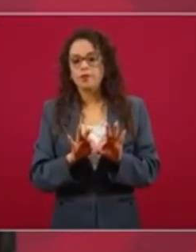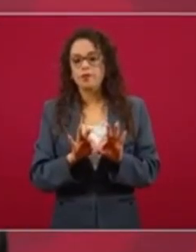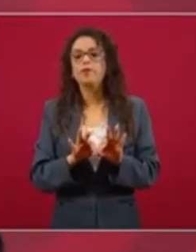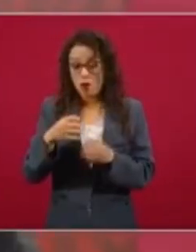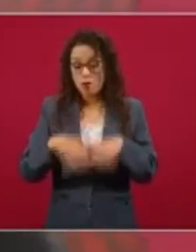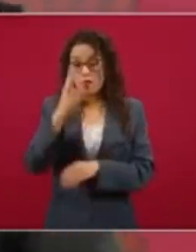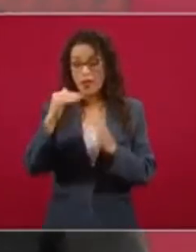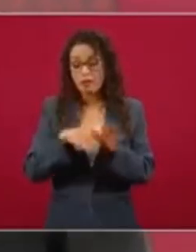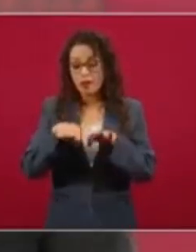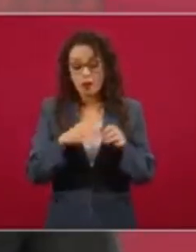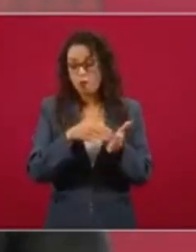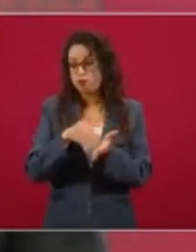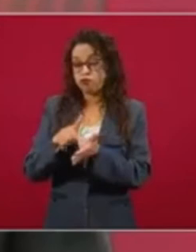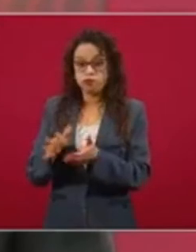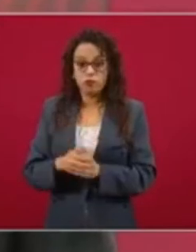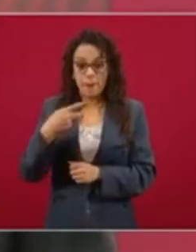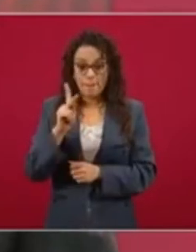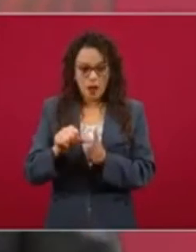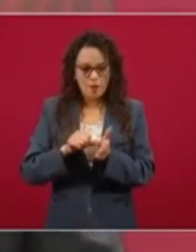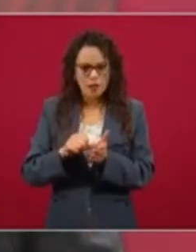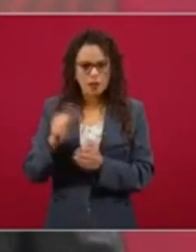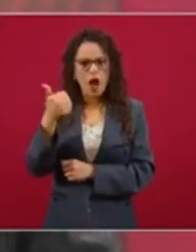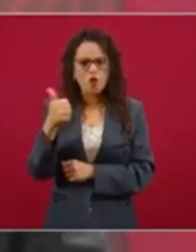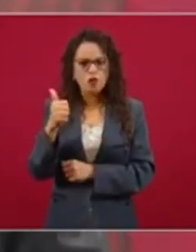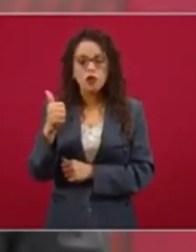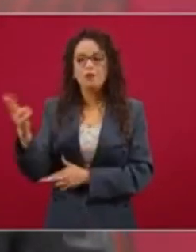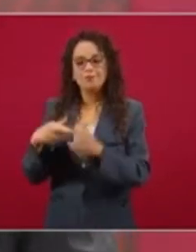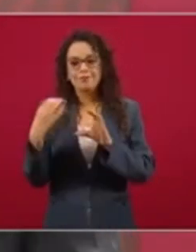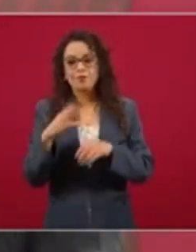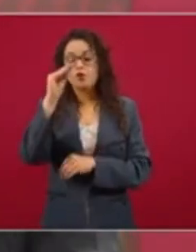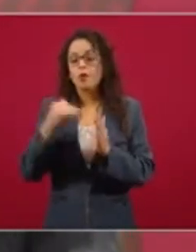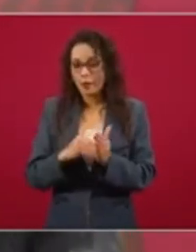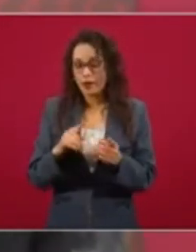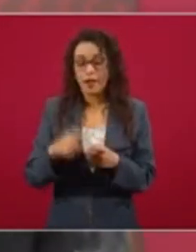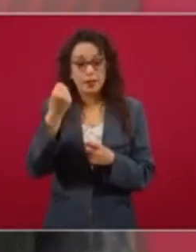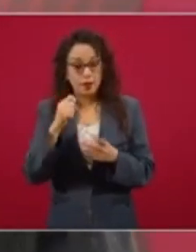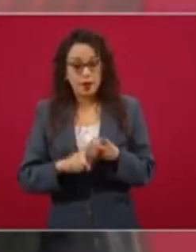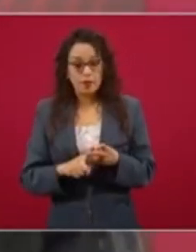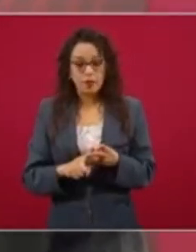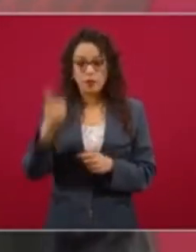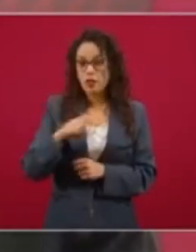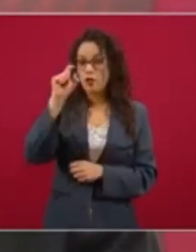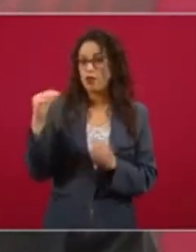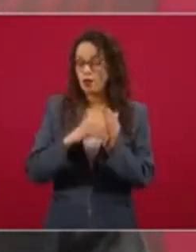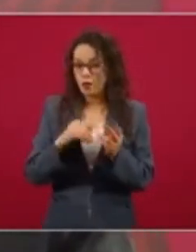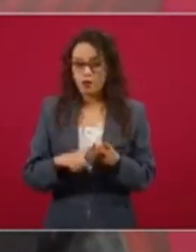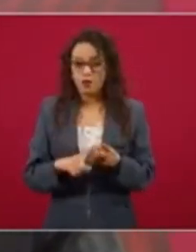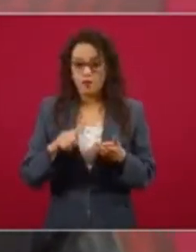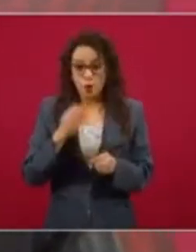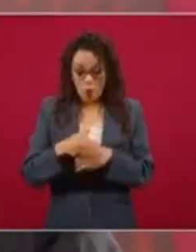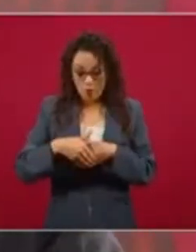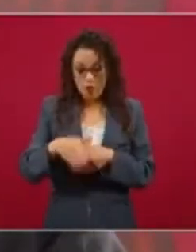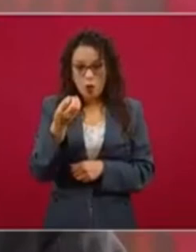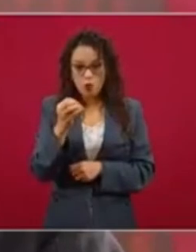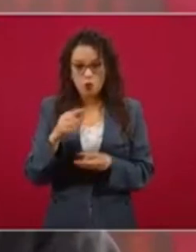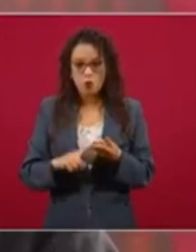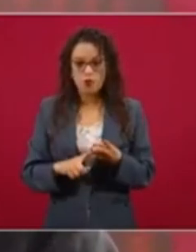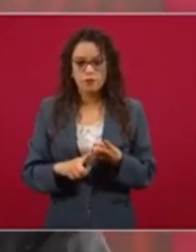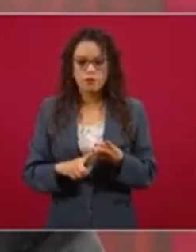la recuperación de empleos. El día de agosto se recuperaron 90 mil, septiembre 120 mil, y en que vamos de octubre,